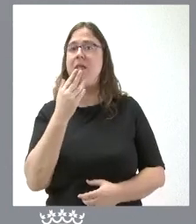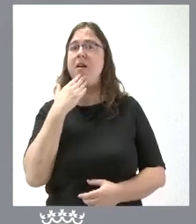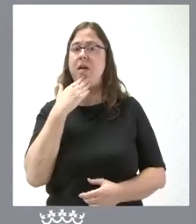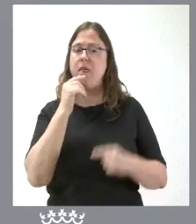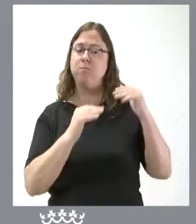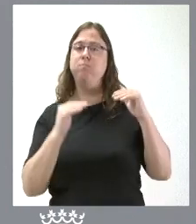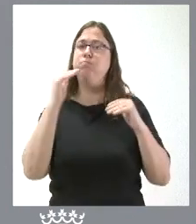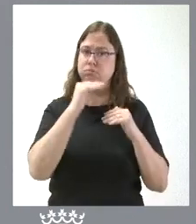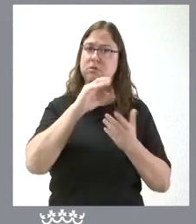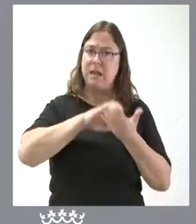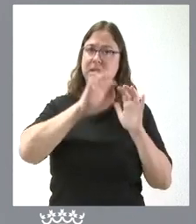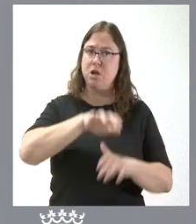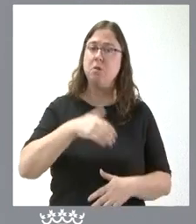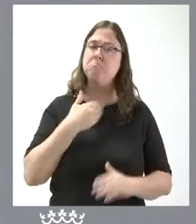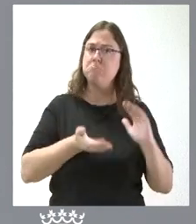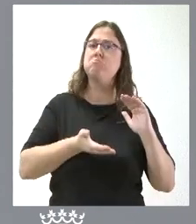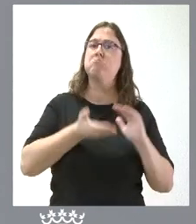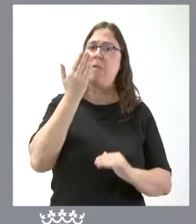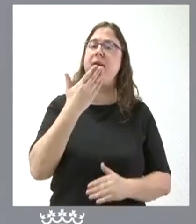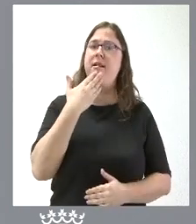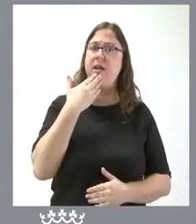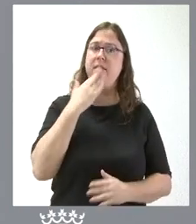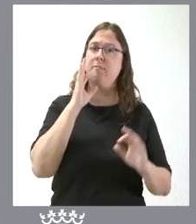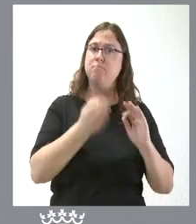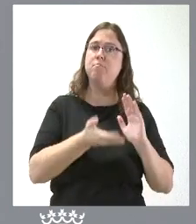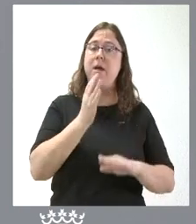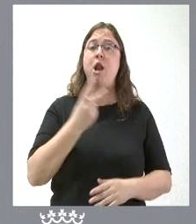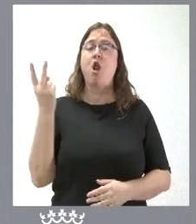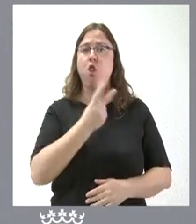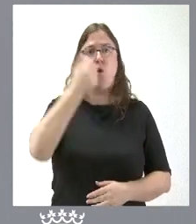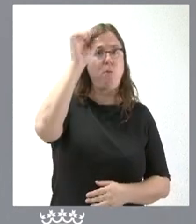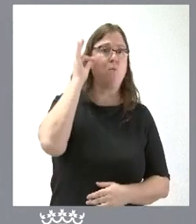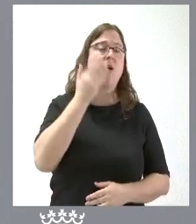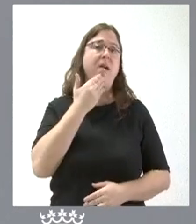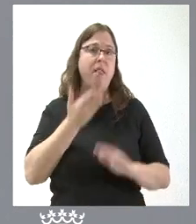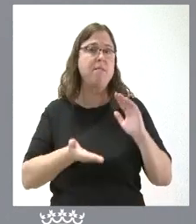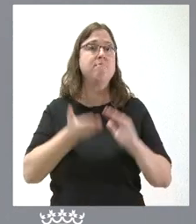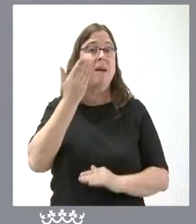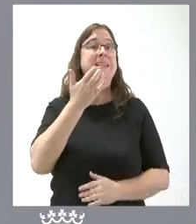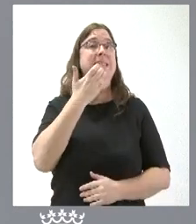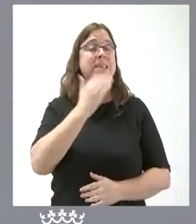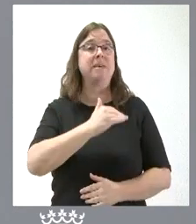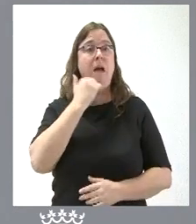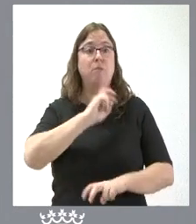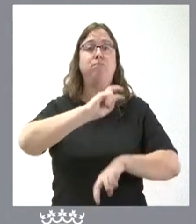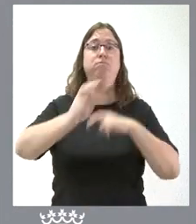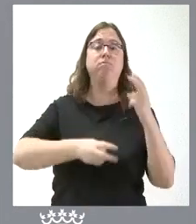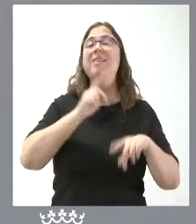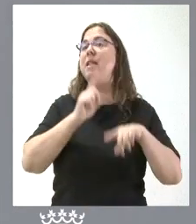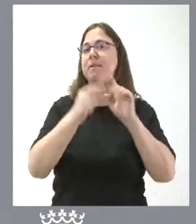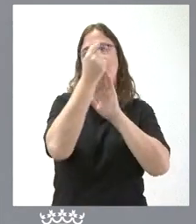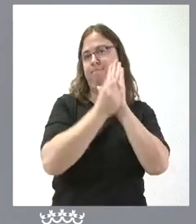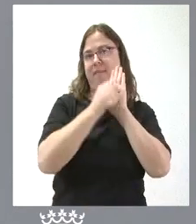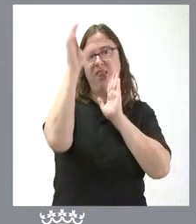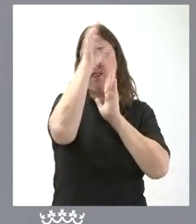nuestra comunidad autónoma y se incrementó las edades para ambos sexos si hubiera alguna modificación que siempre será teniendo en cuenta los criterios